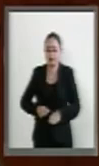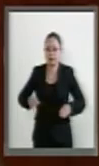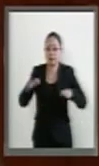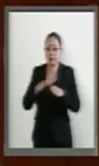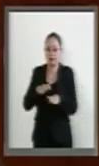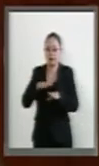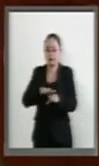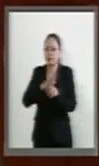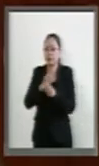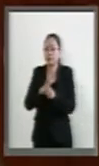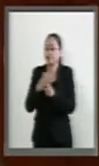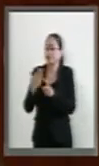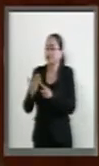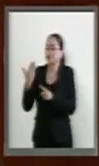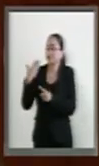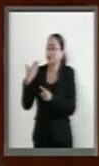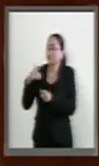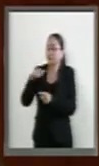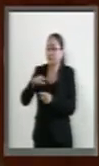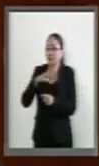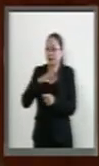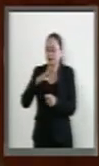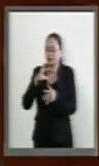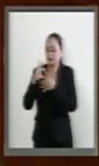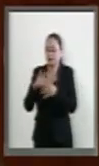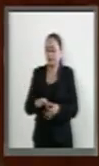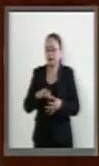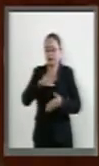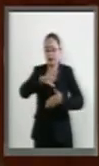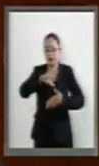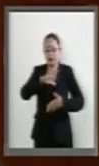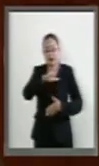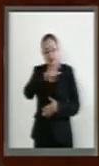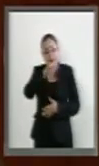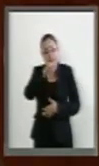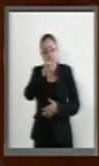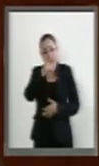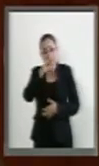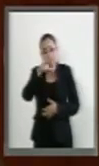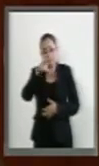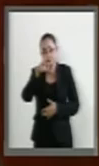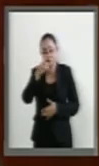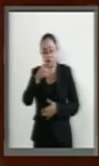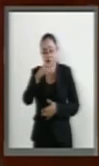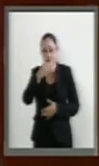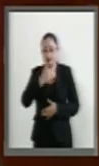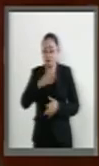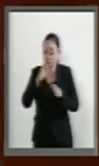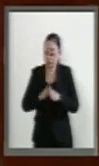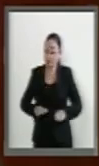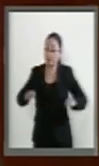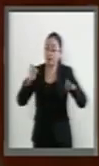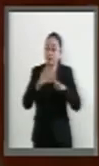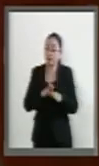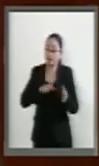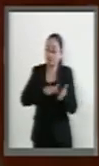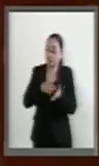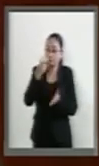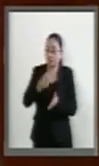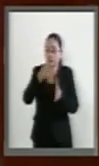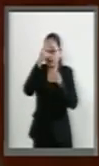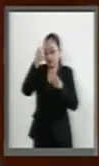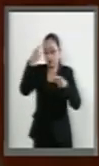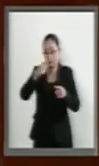que recientemente ha tenido la Alianza del Pacífico, porque es preciso ponderar que este acuerdo de